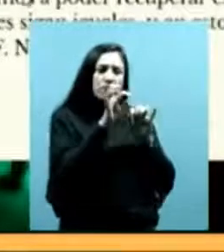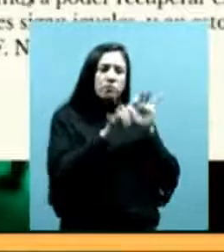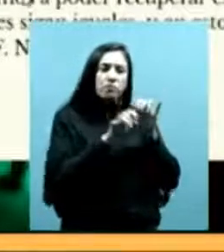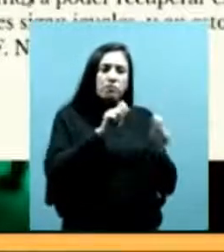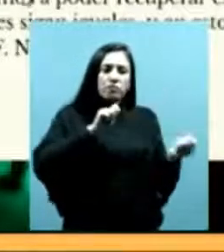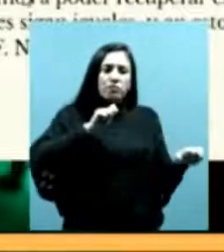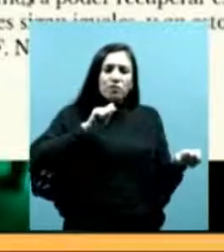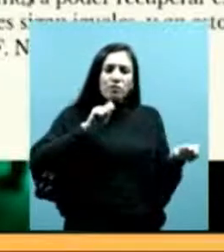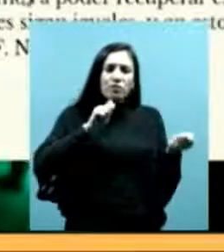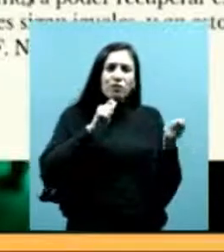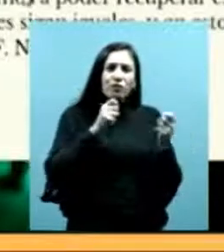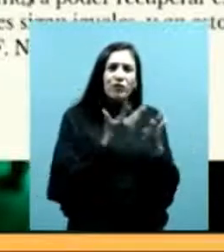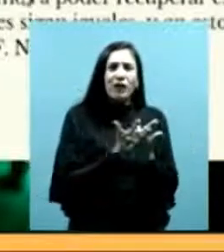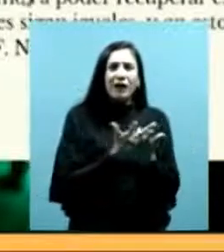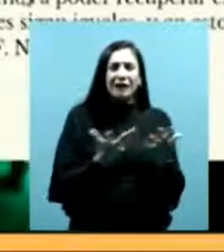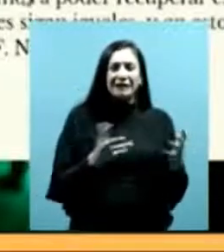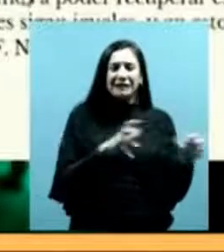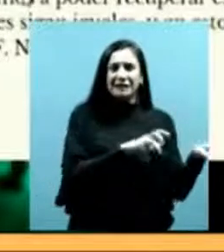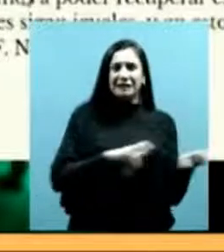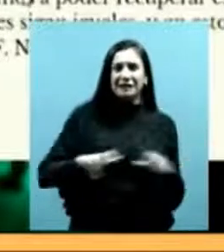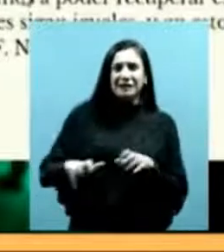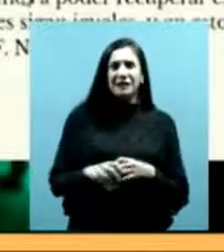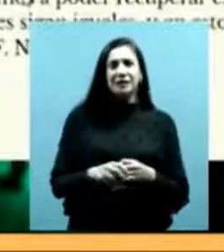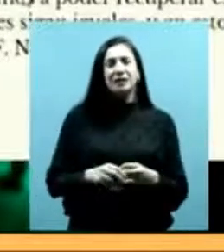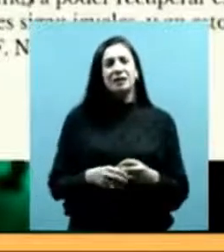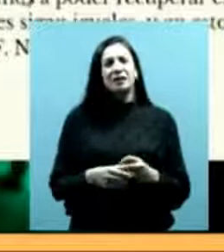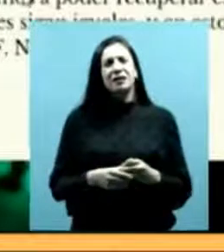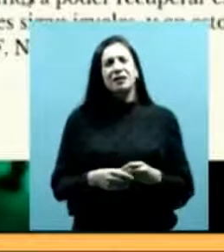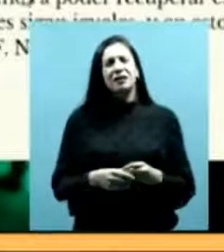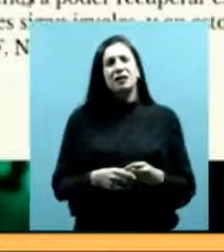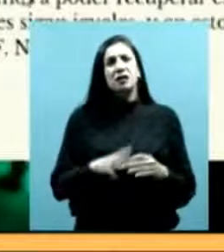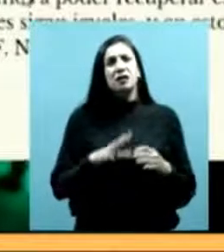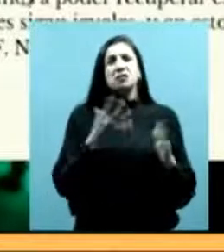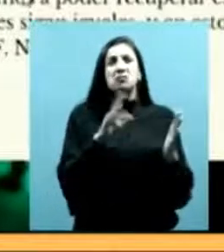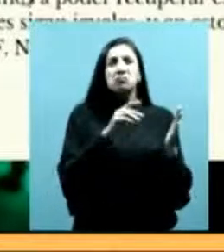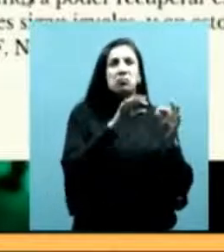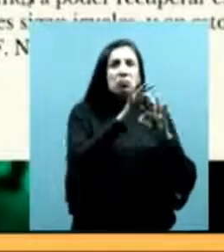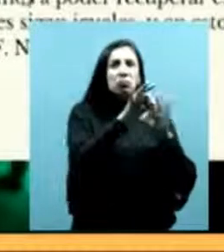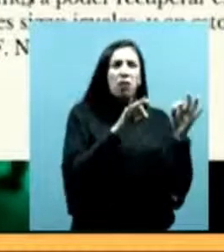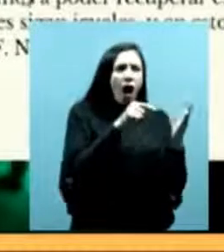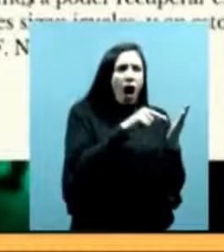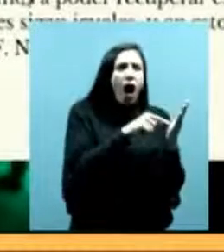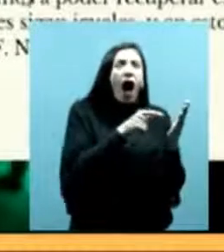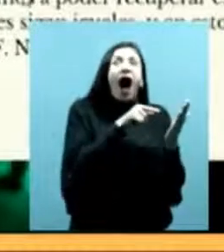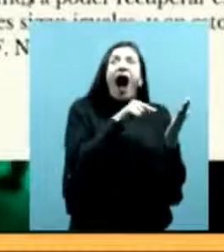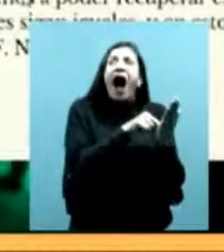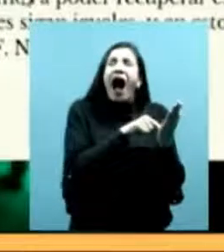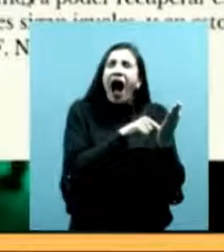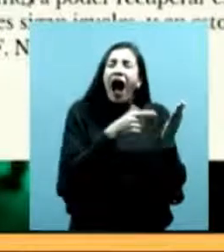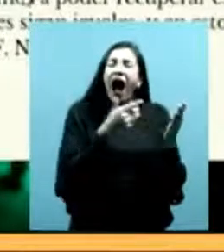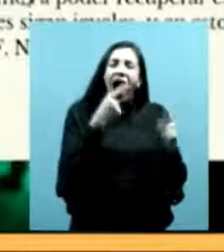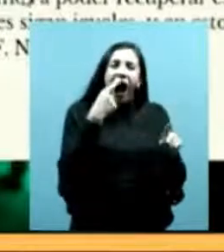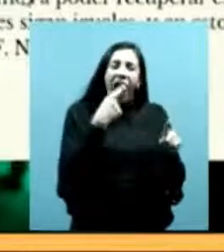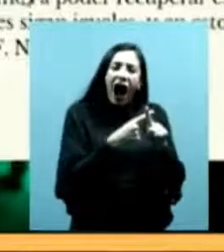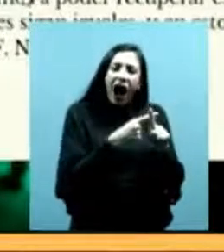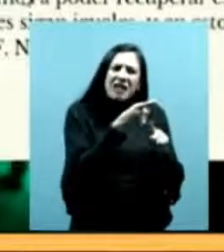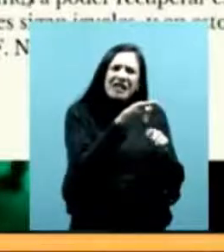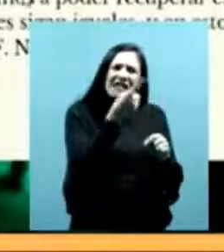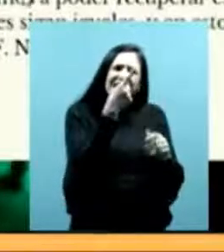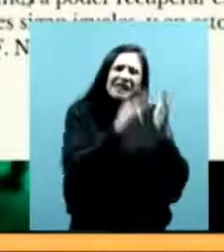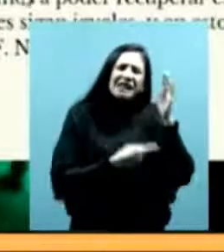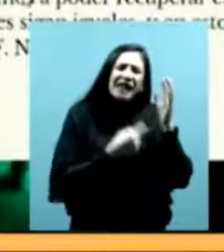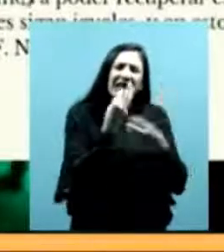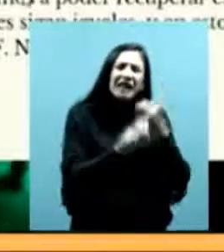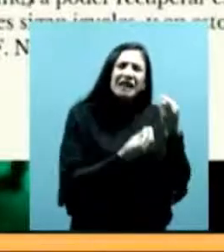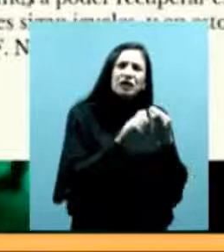Y ahí dice que se encontró un papel metido, lo agarró y lo abrió. Eran los trámites que supuestamente había llevado la funcionaria